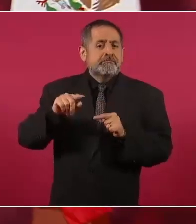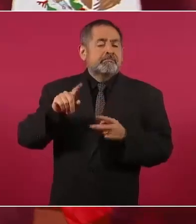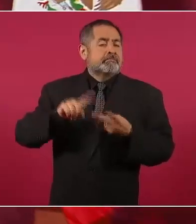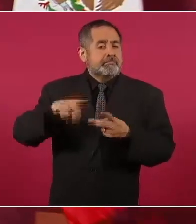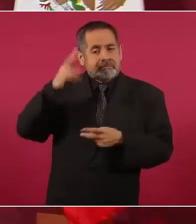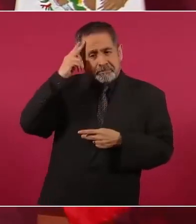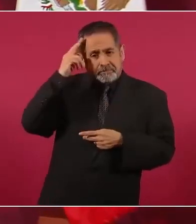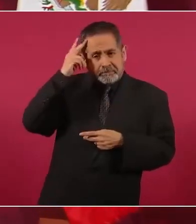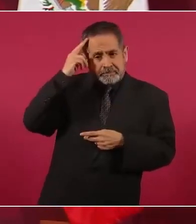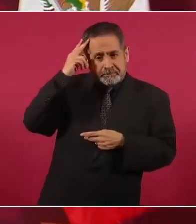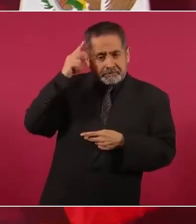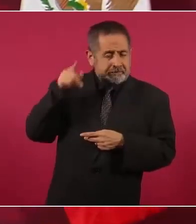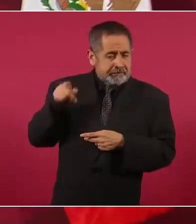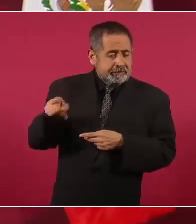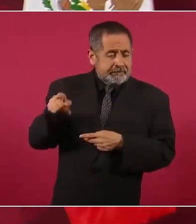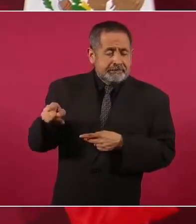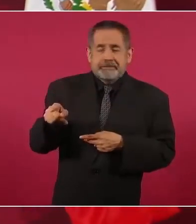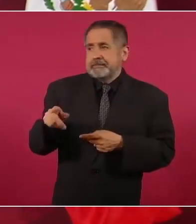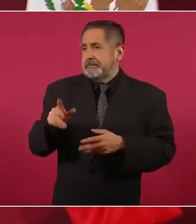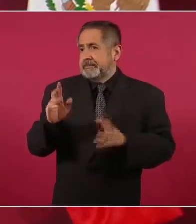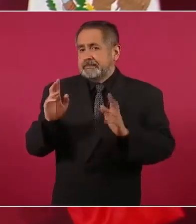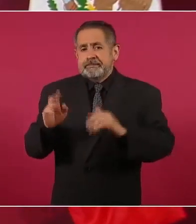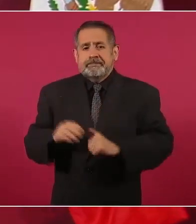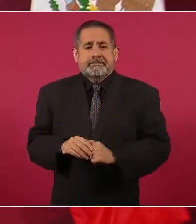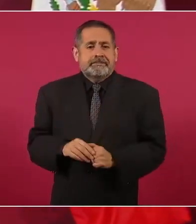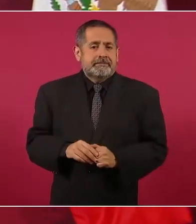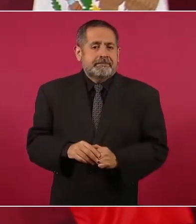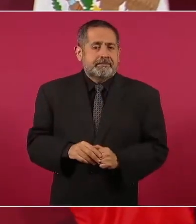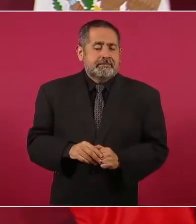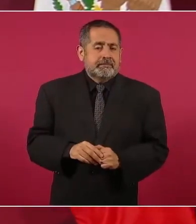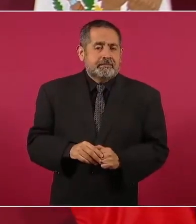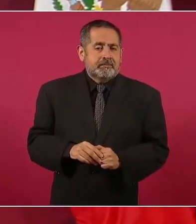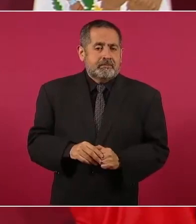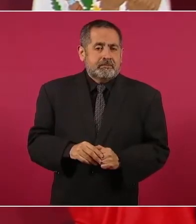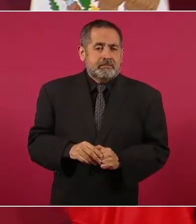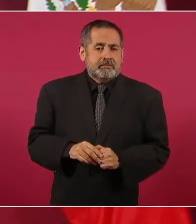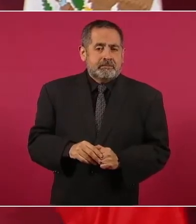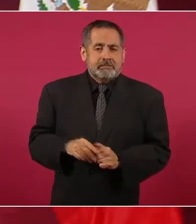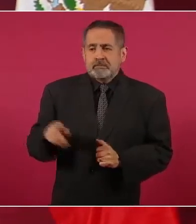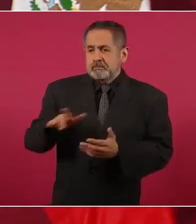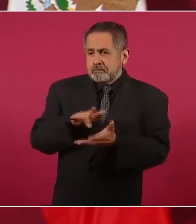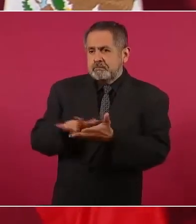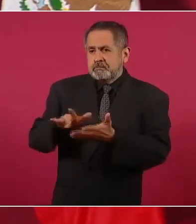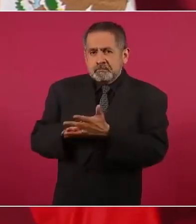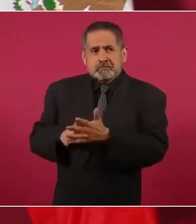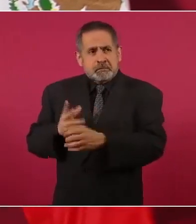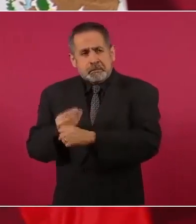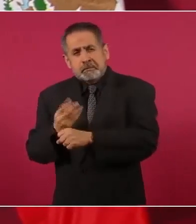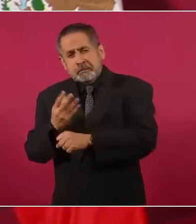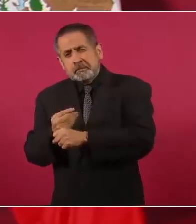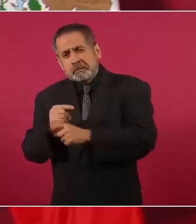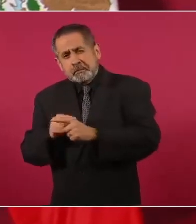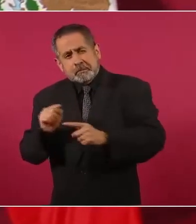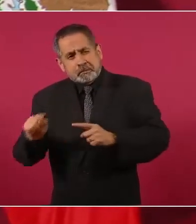impulsó la construcción de